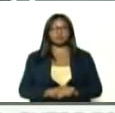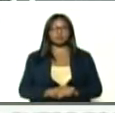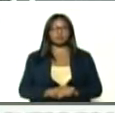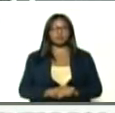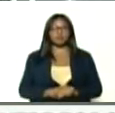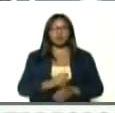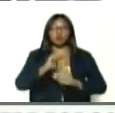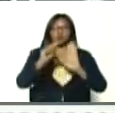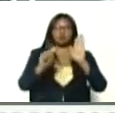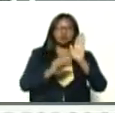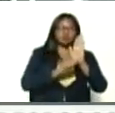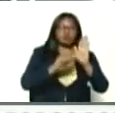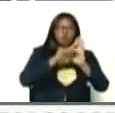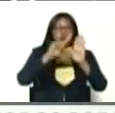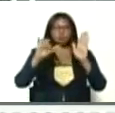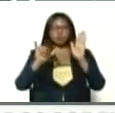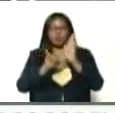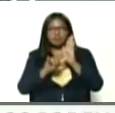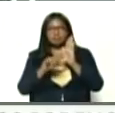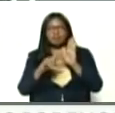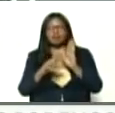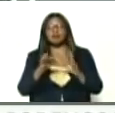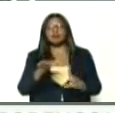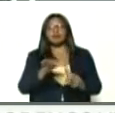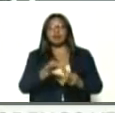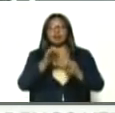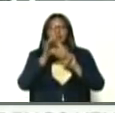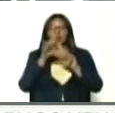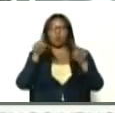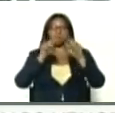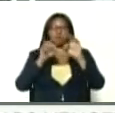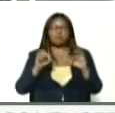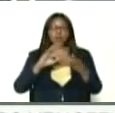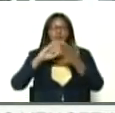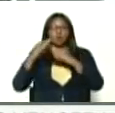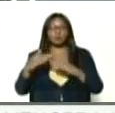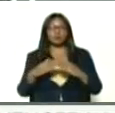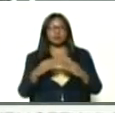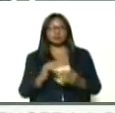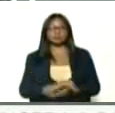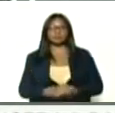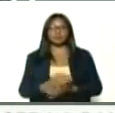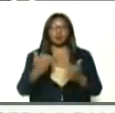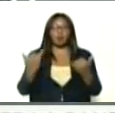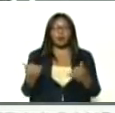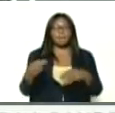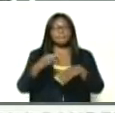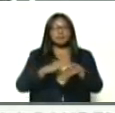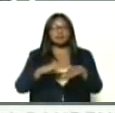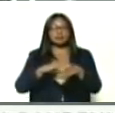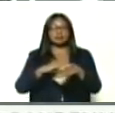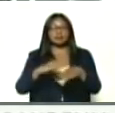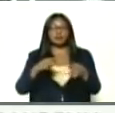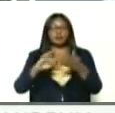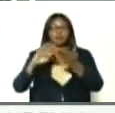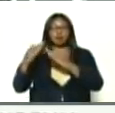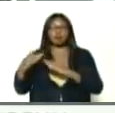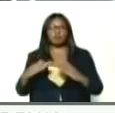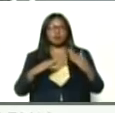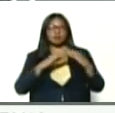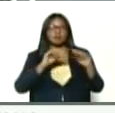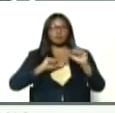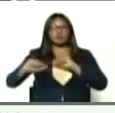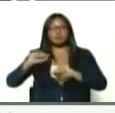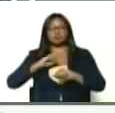constituyente, electa por las comunas, y, es, ministra, del poder popular, para las comunas, y los